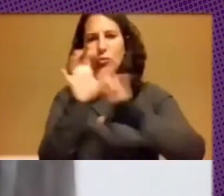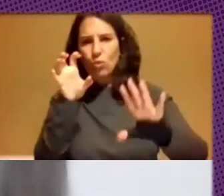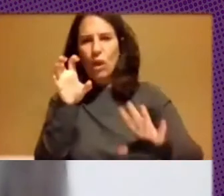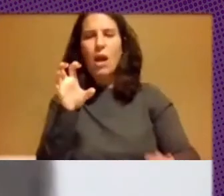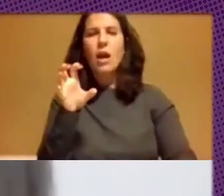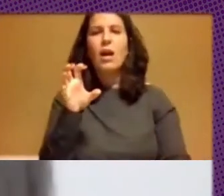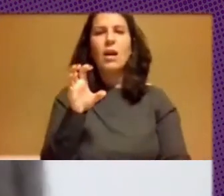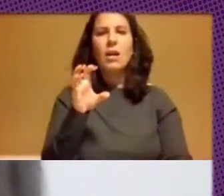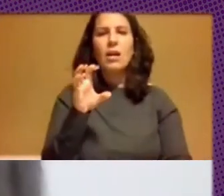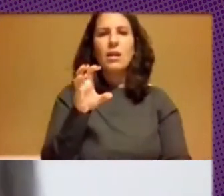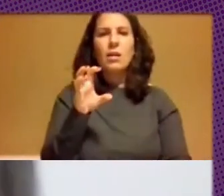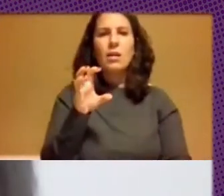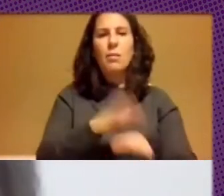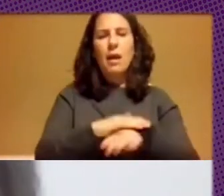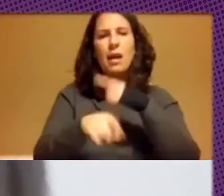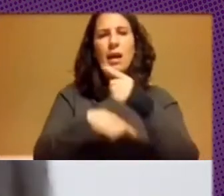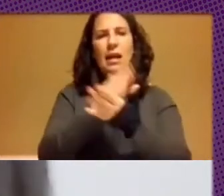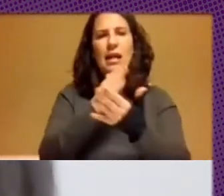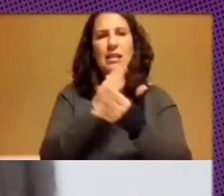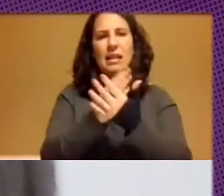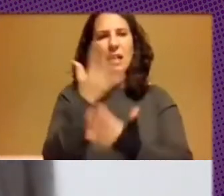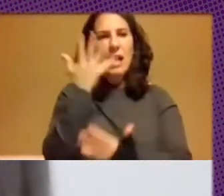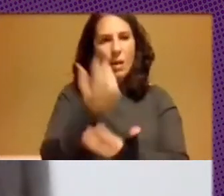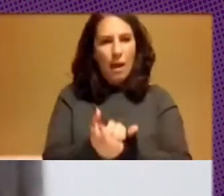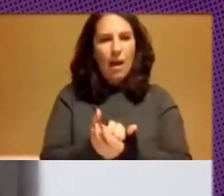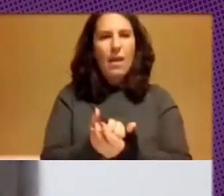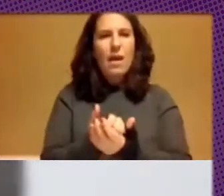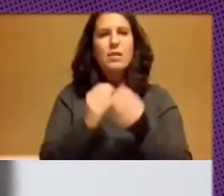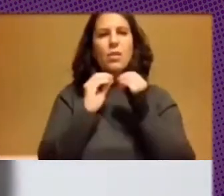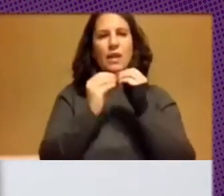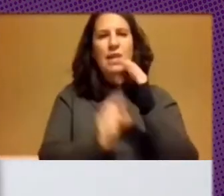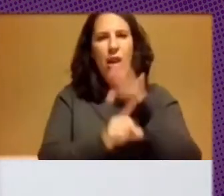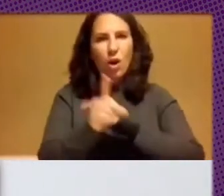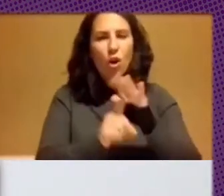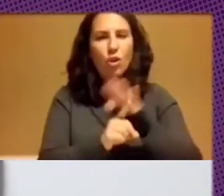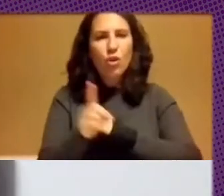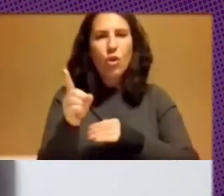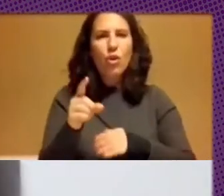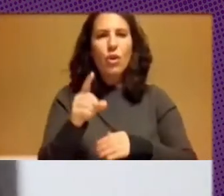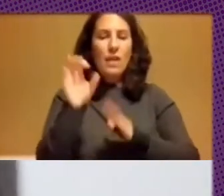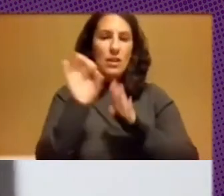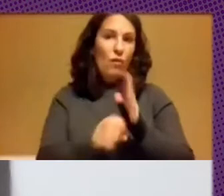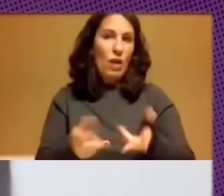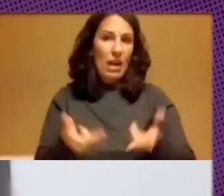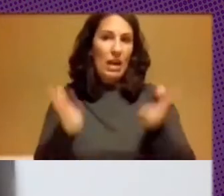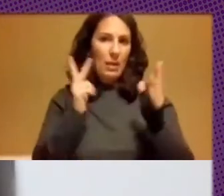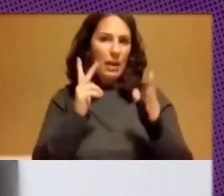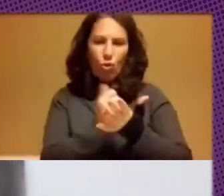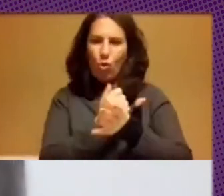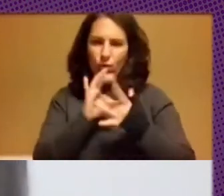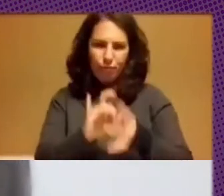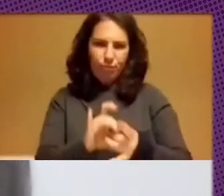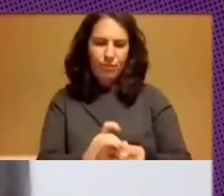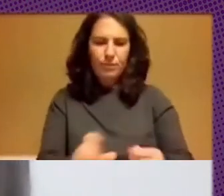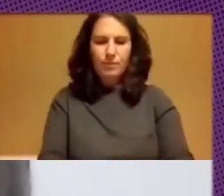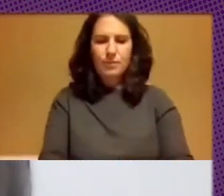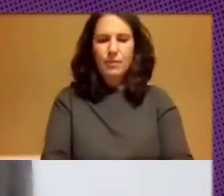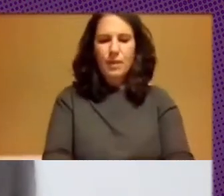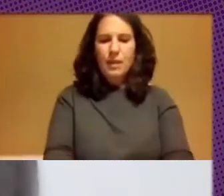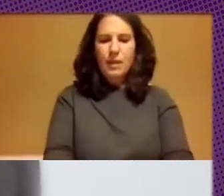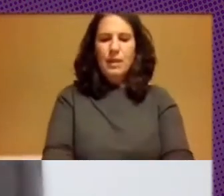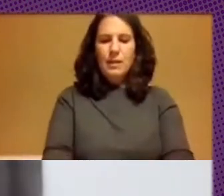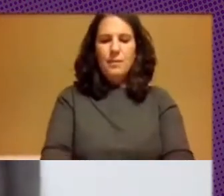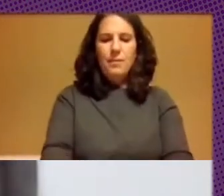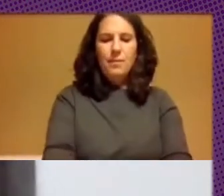video para clases grabadas o desarrollo de polimedias en base a software libre. Y también